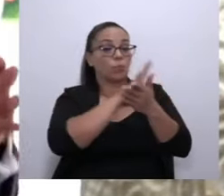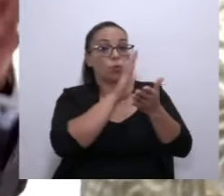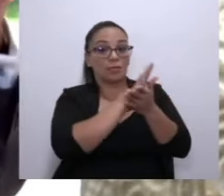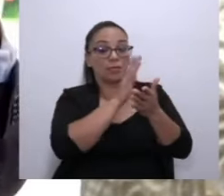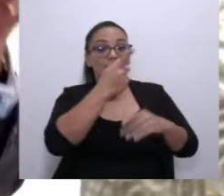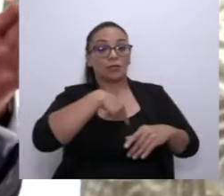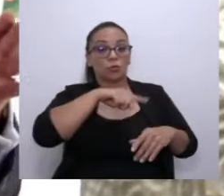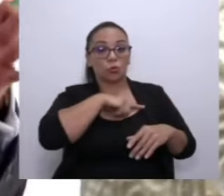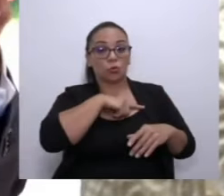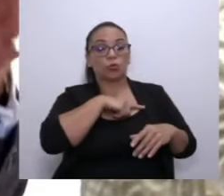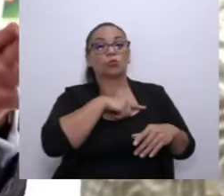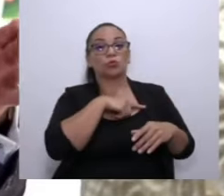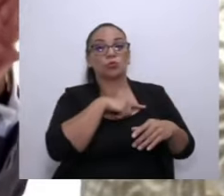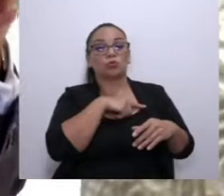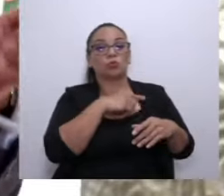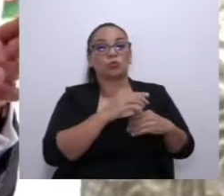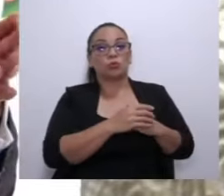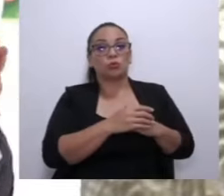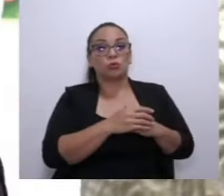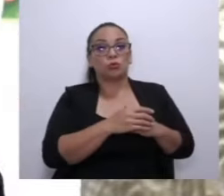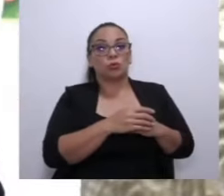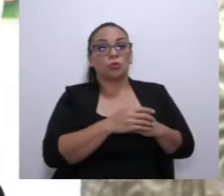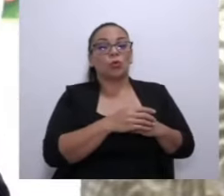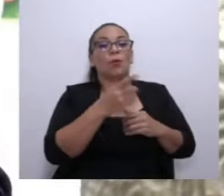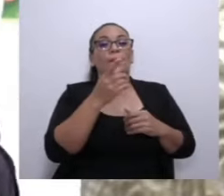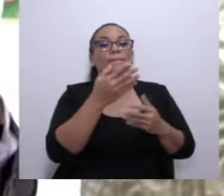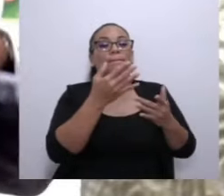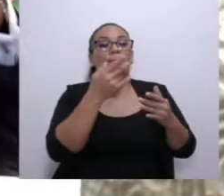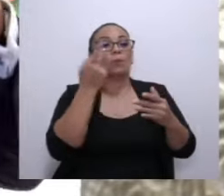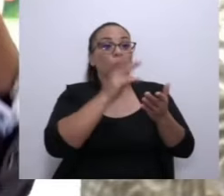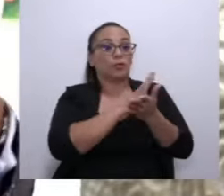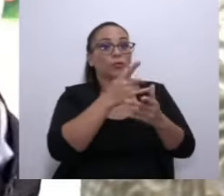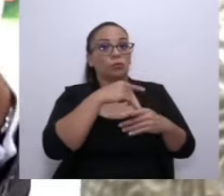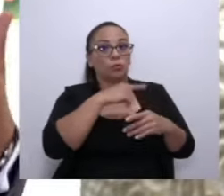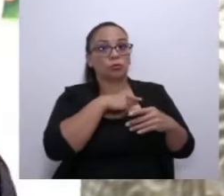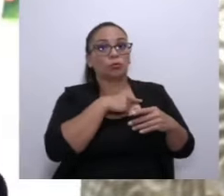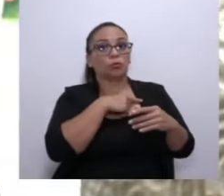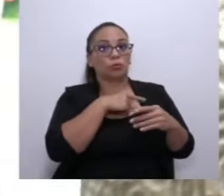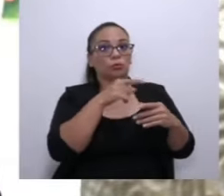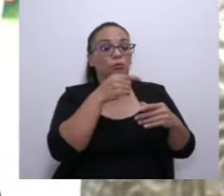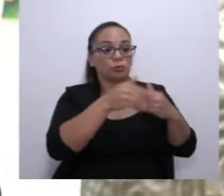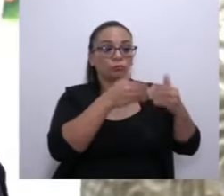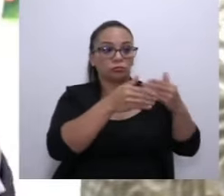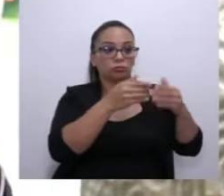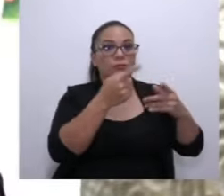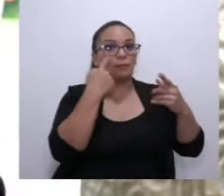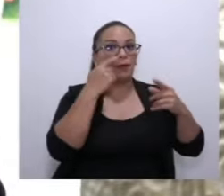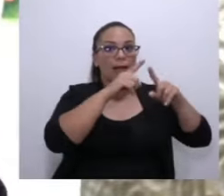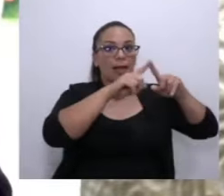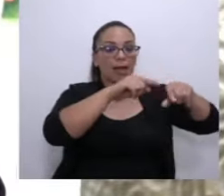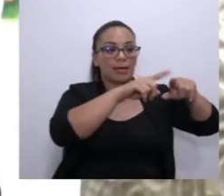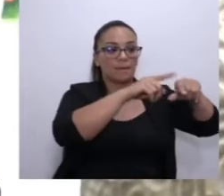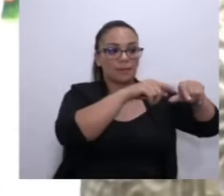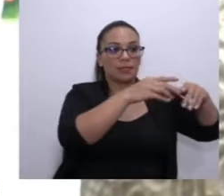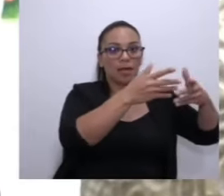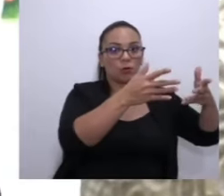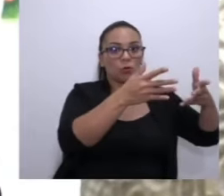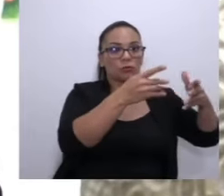nosotros estamos o hemos estamos procurando eliminar o que hemos eliminado y que hoy se cuestiona,